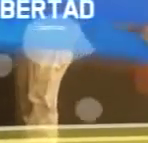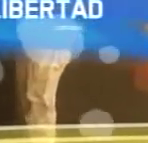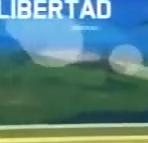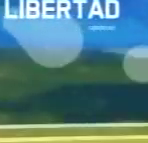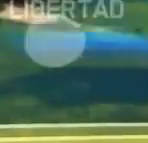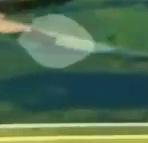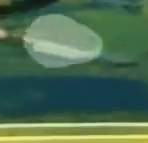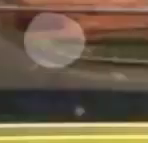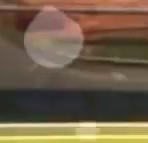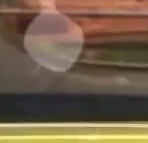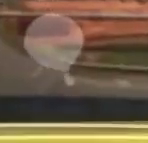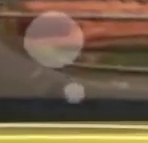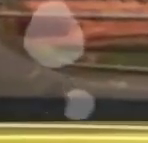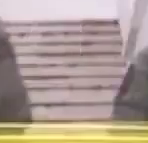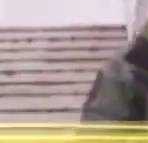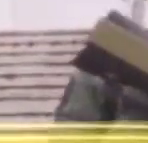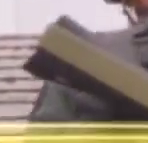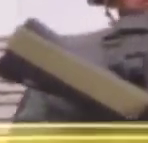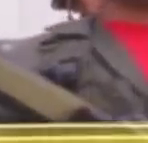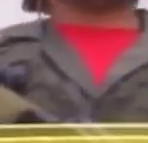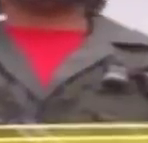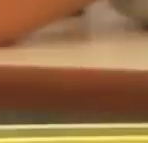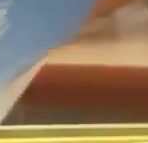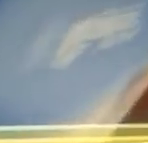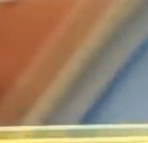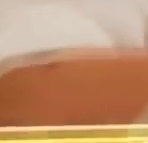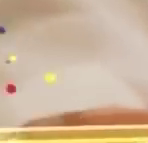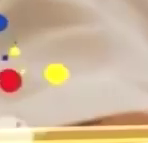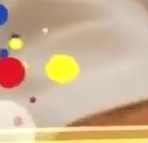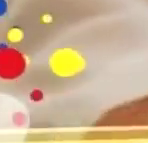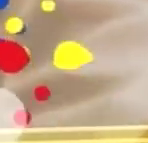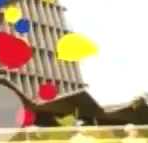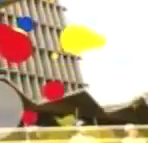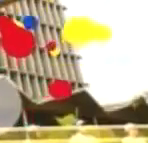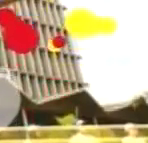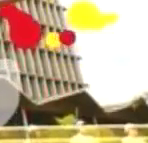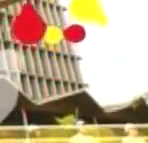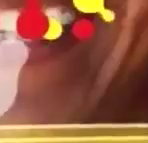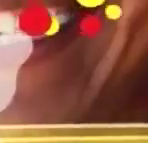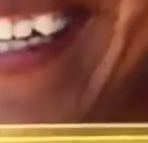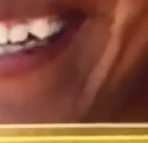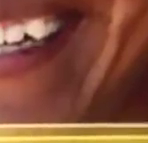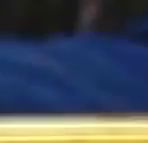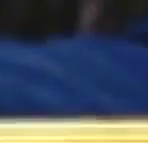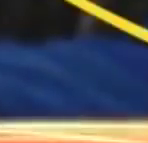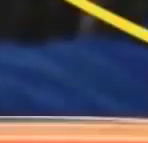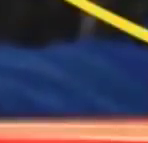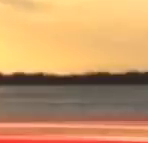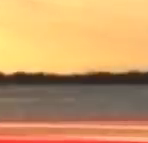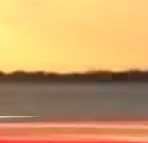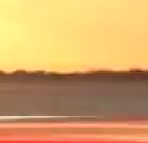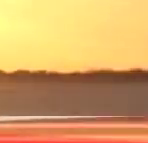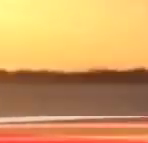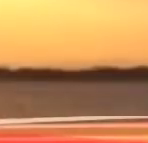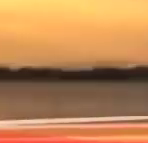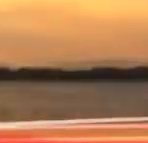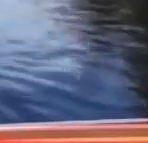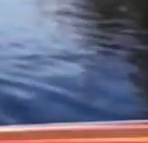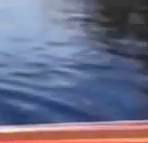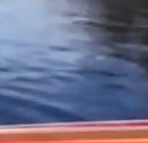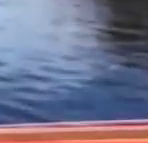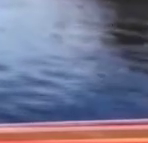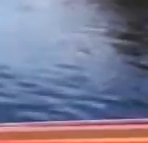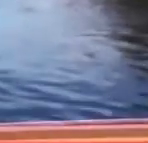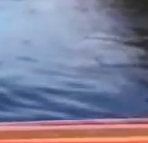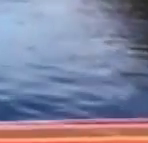ha culminado esta transmisión conjunta de radio y televisión gracias por su atención